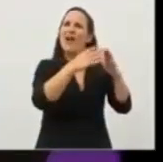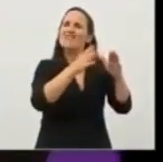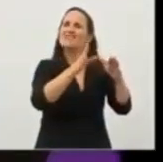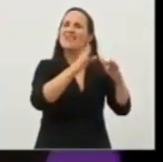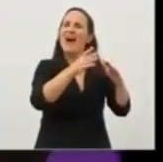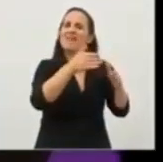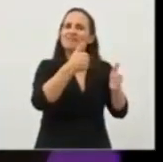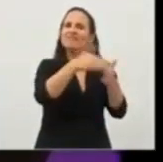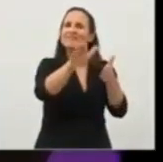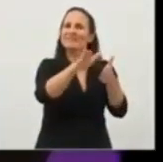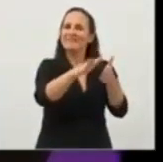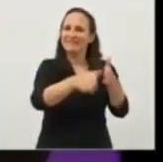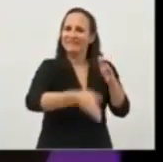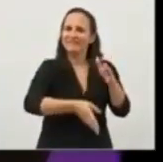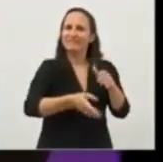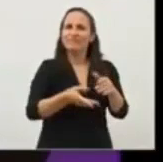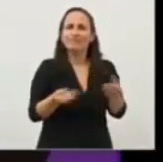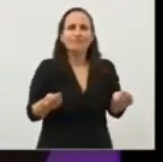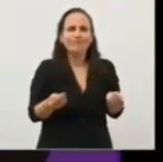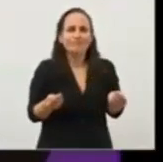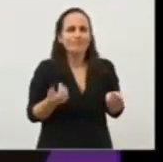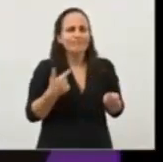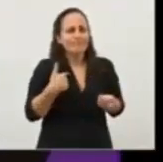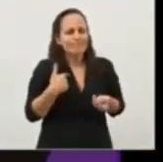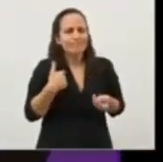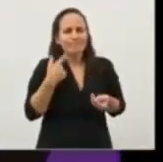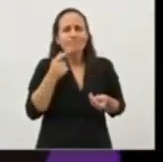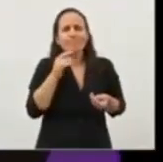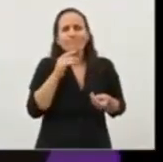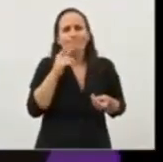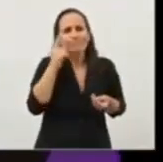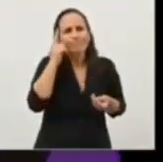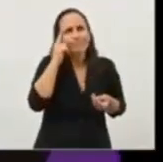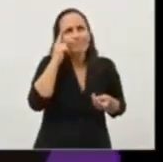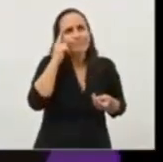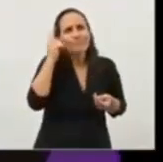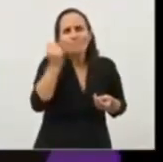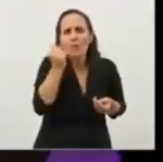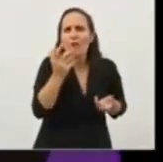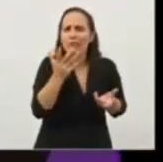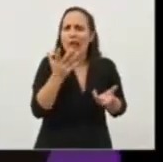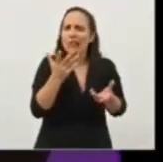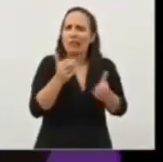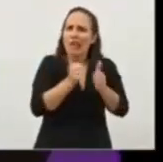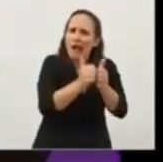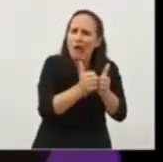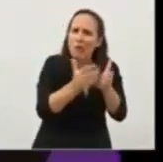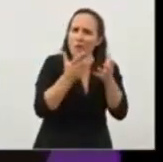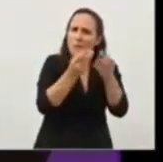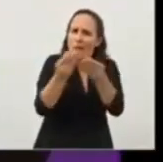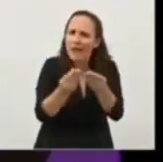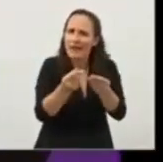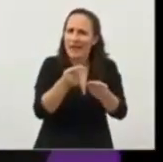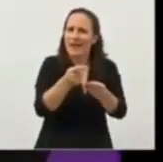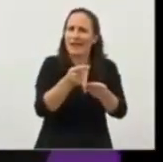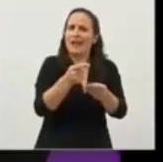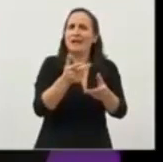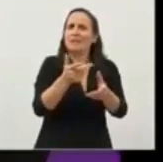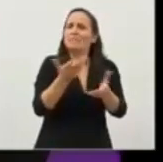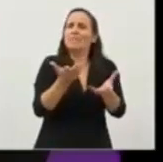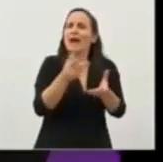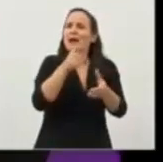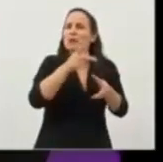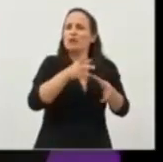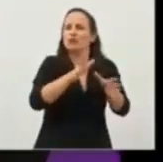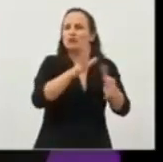preocupa el bienestar de los vecinos, sino que acompañamos esas peleas. Hace poquito acompañé a un